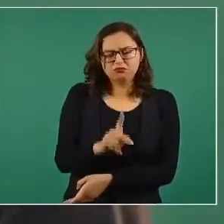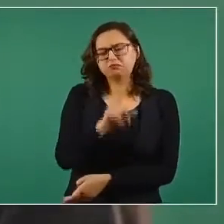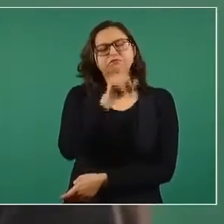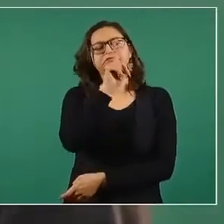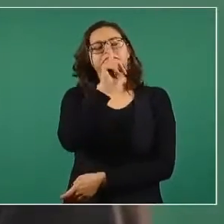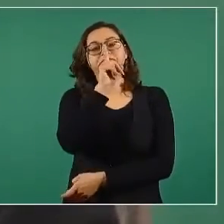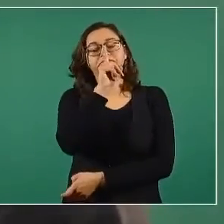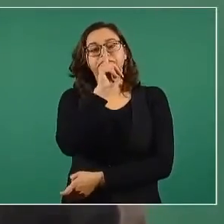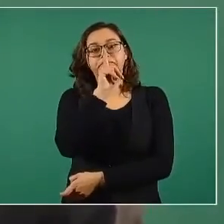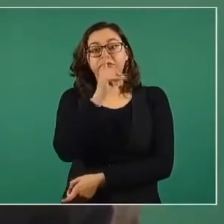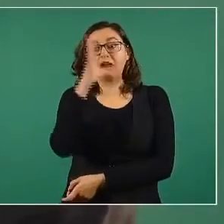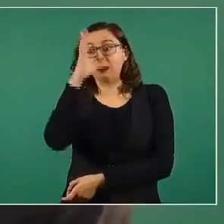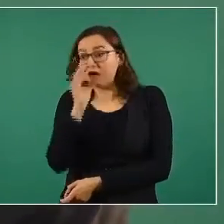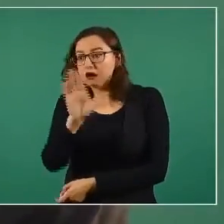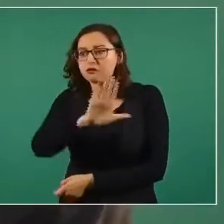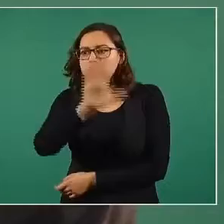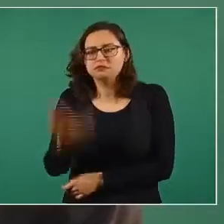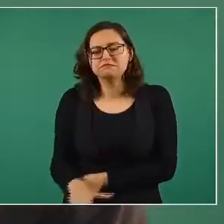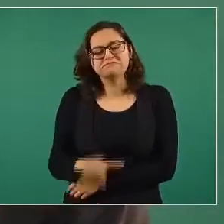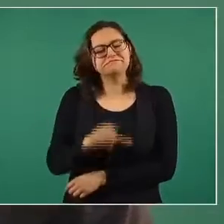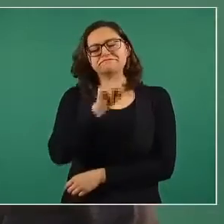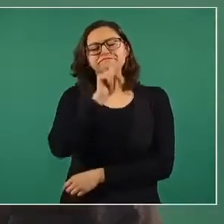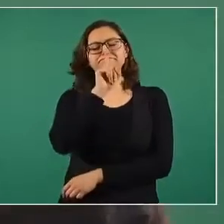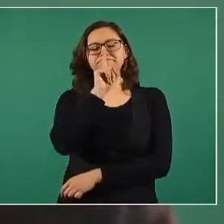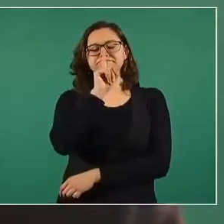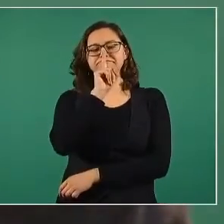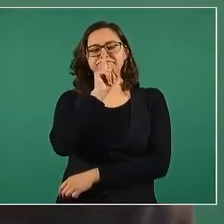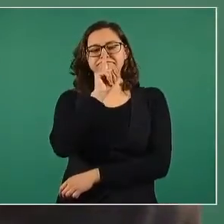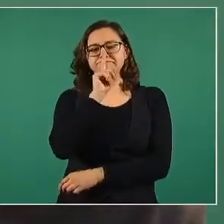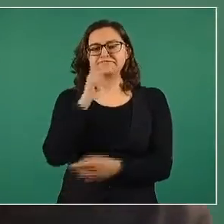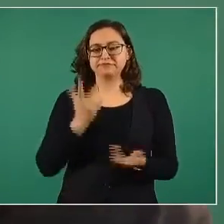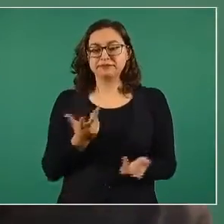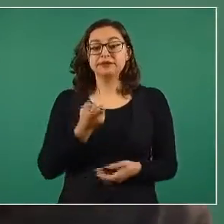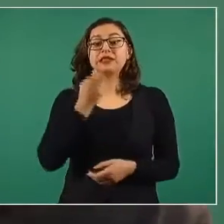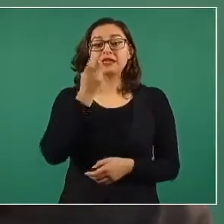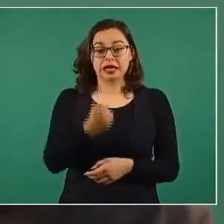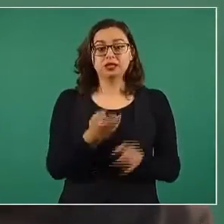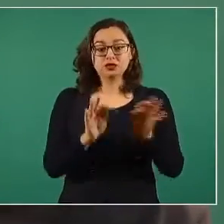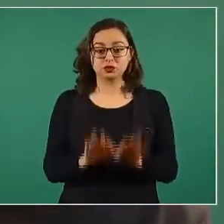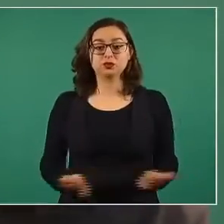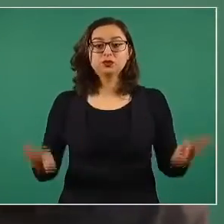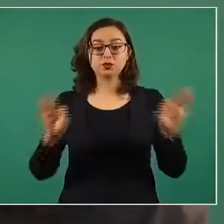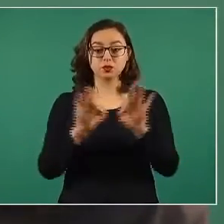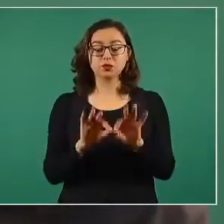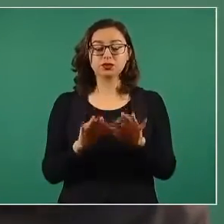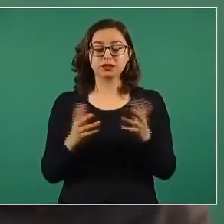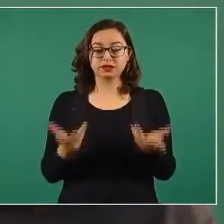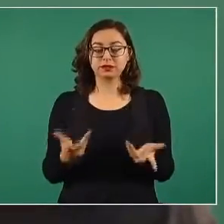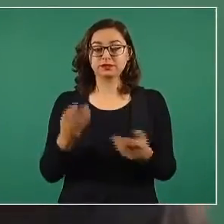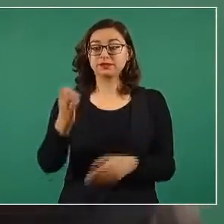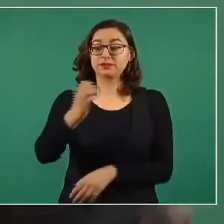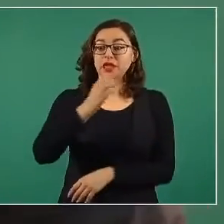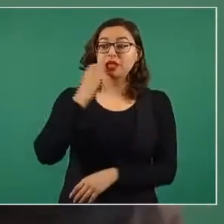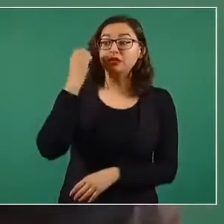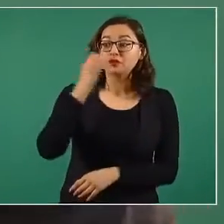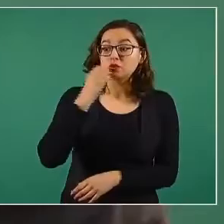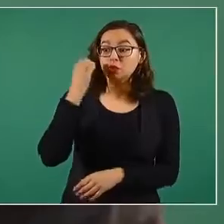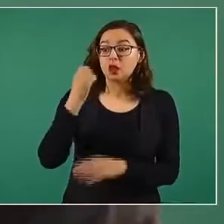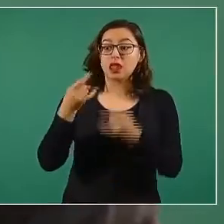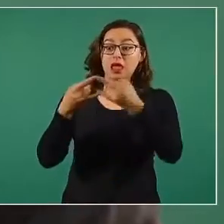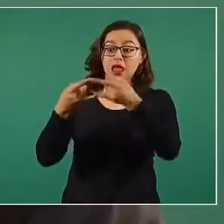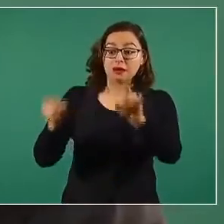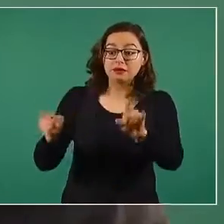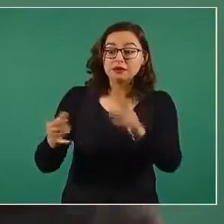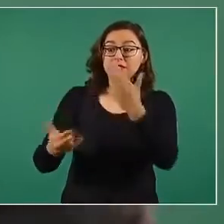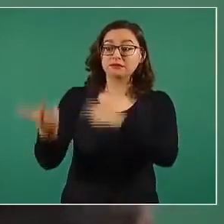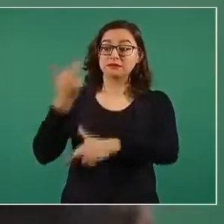digo esto porque cuando planteamos lo del regreso a clases se generó una polémica, como